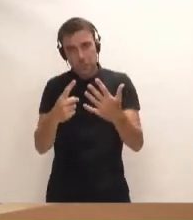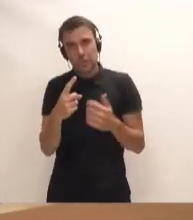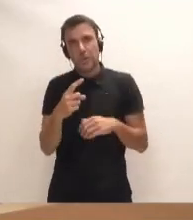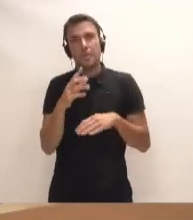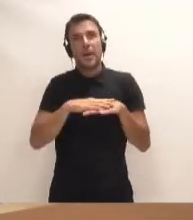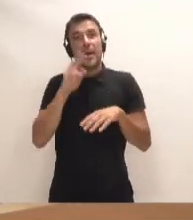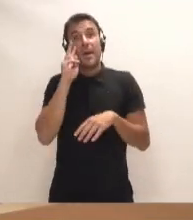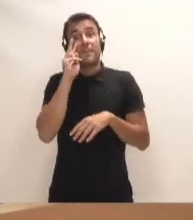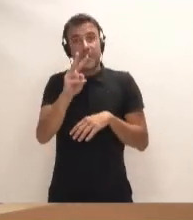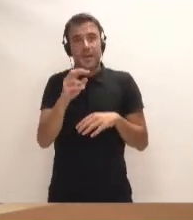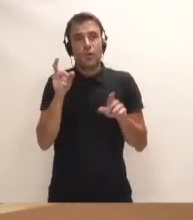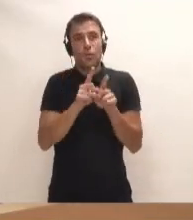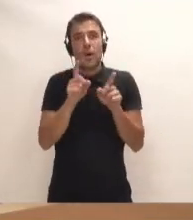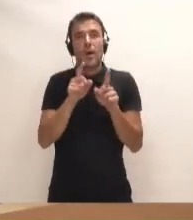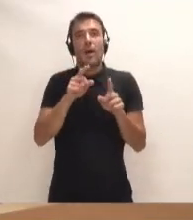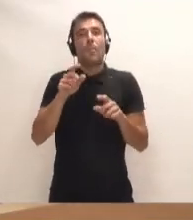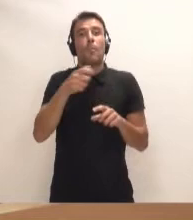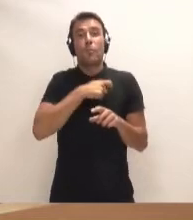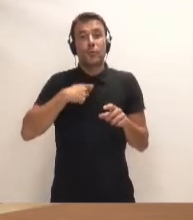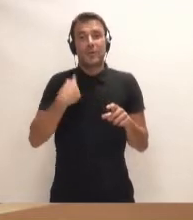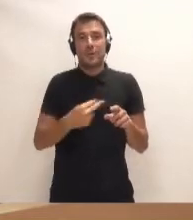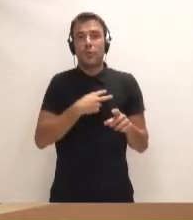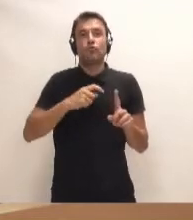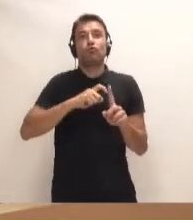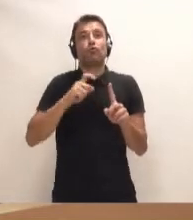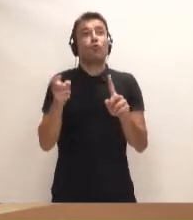que empiece la solución al problema del puerto de los cristianos.